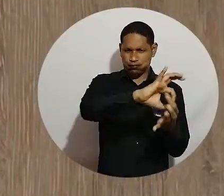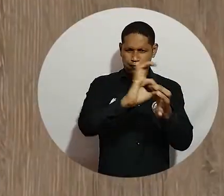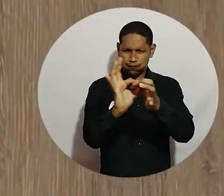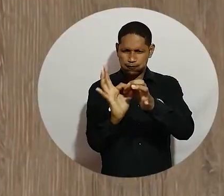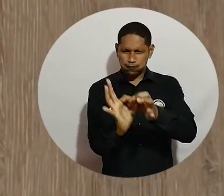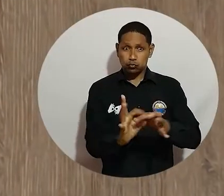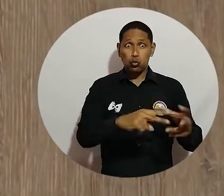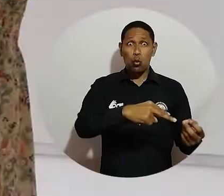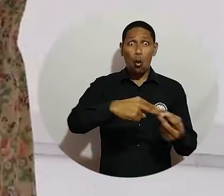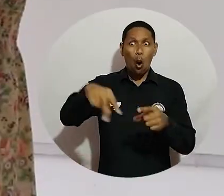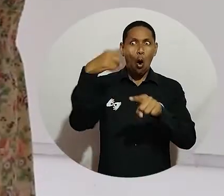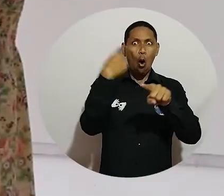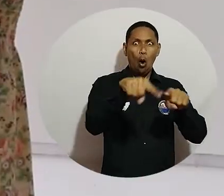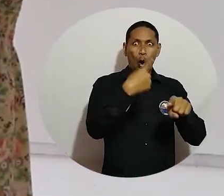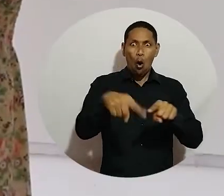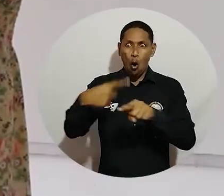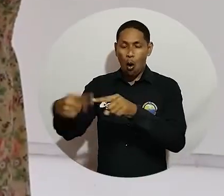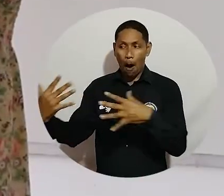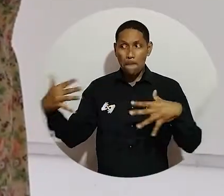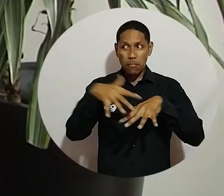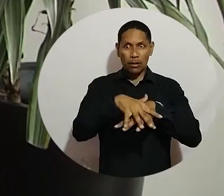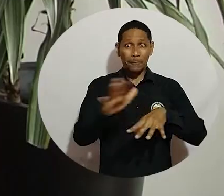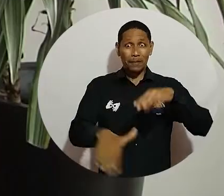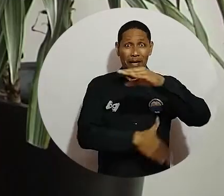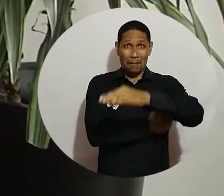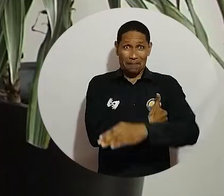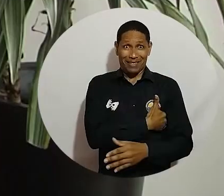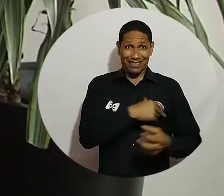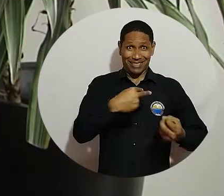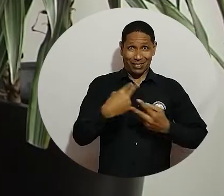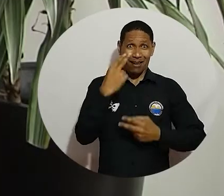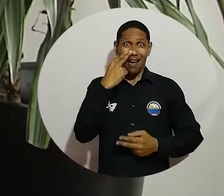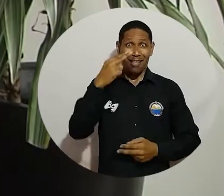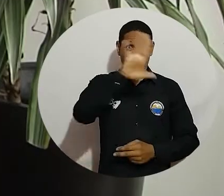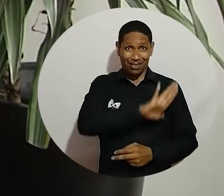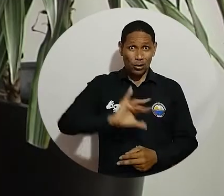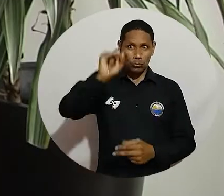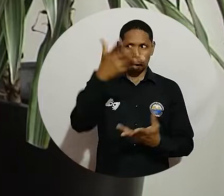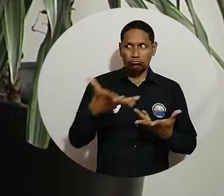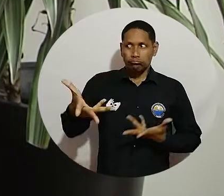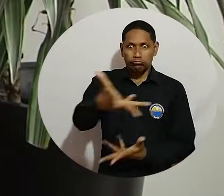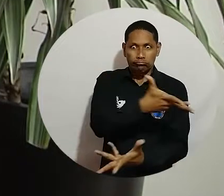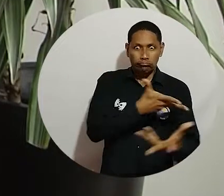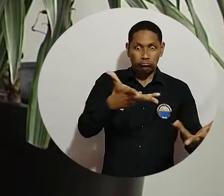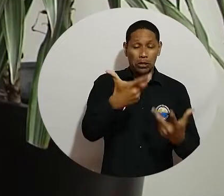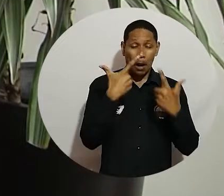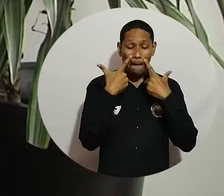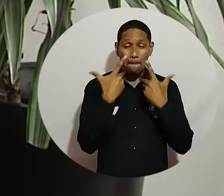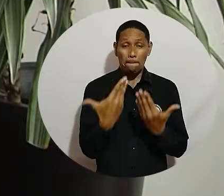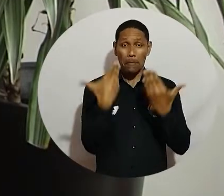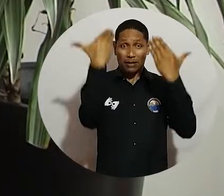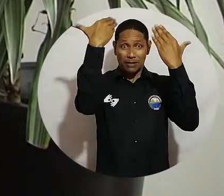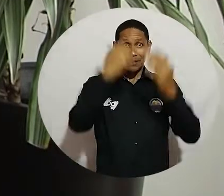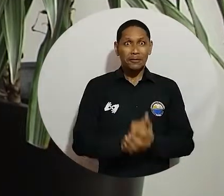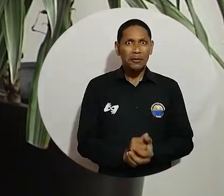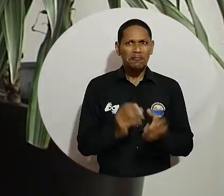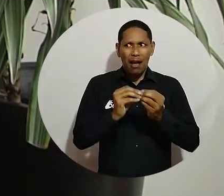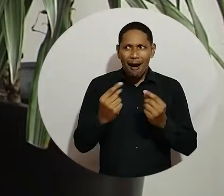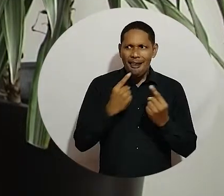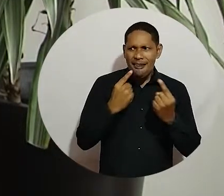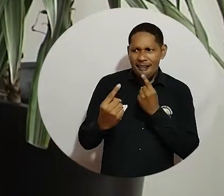transdisciplinariedad de la educación. Desde el Ministerio de Educación Nacional queremos exaltar este tipo de escenarios de intercambio y reciprocidad